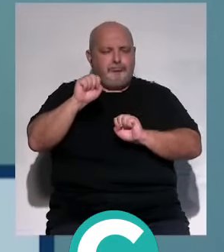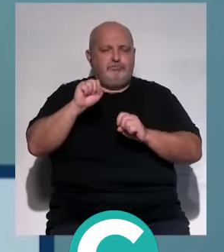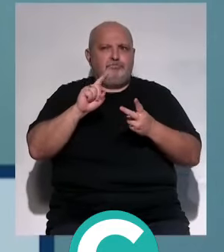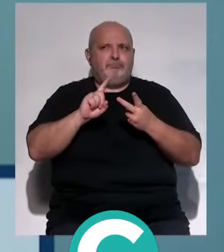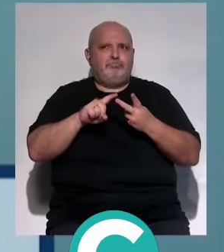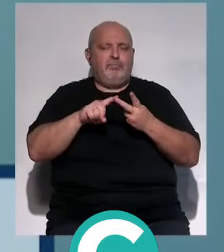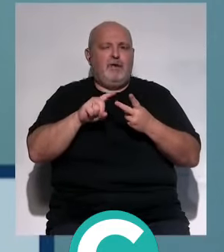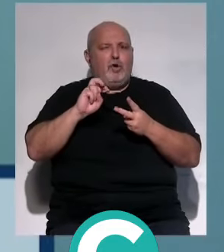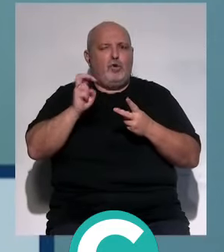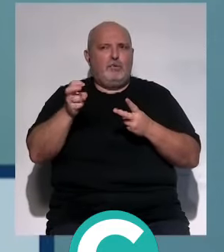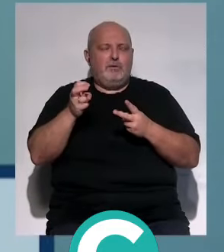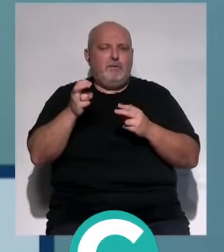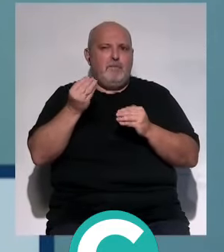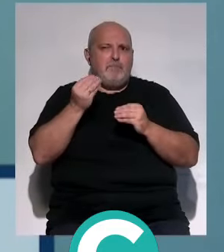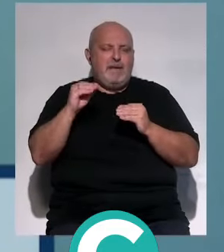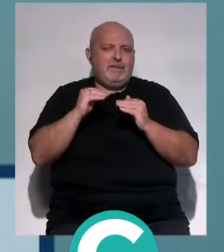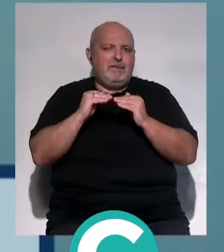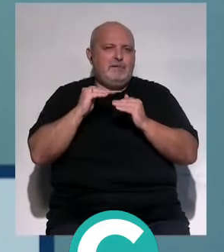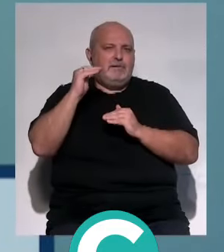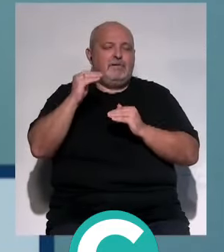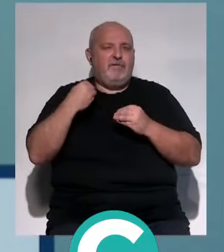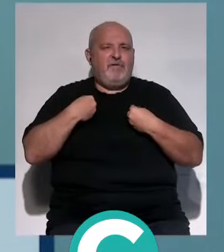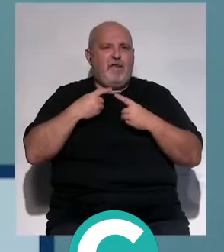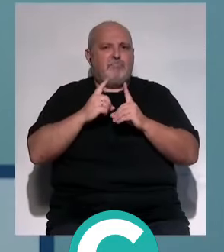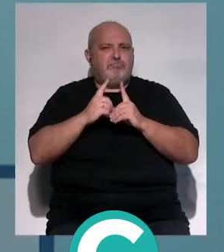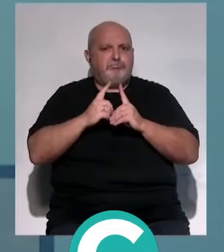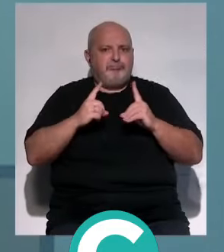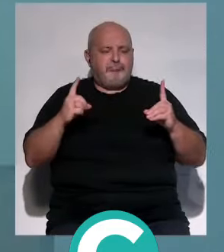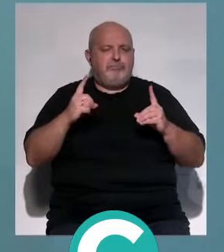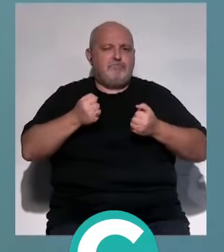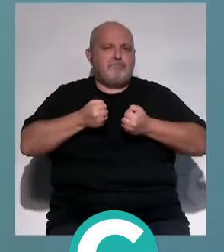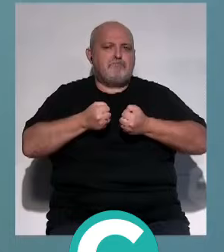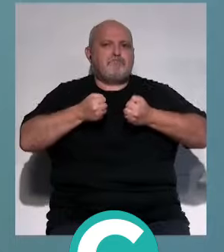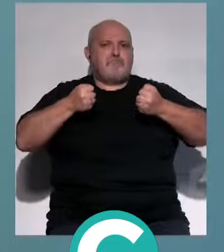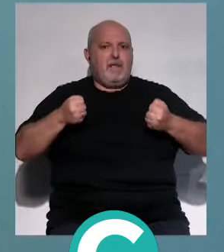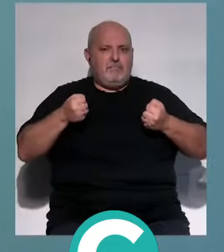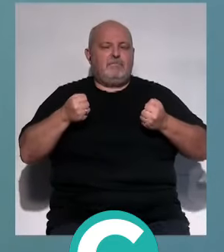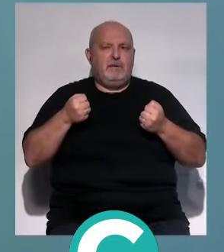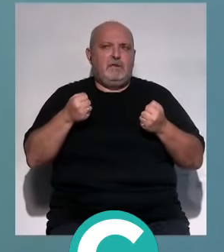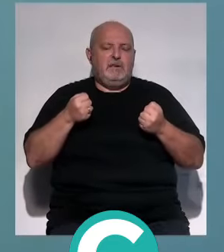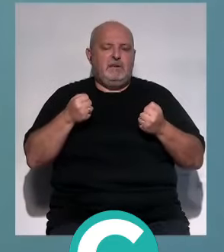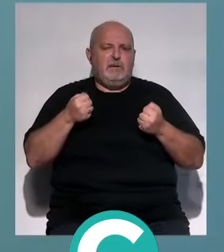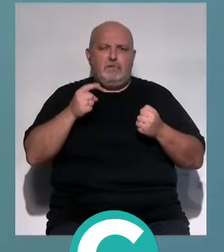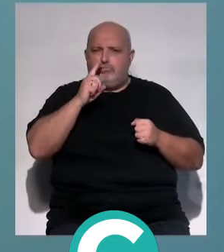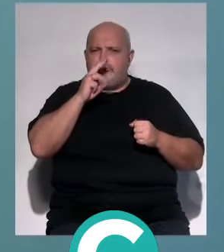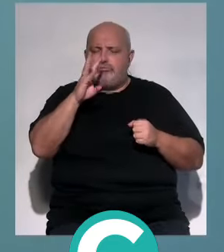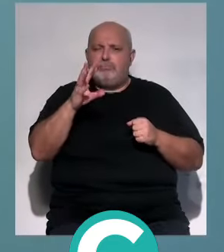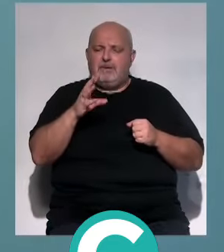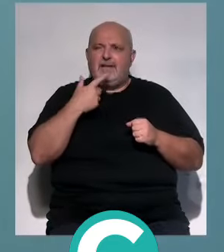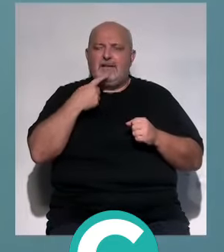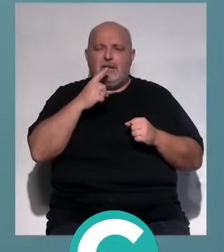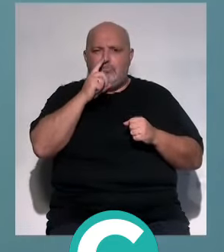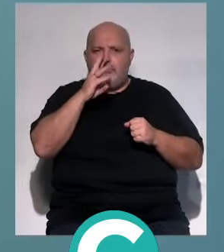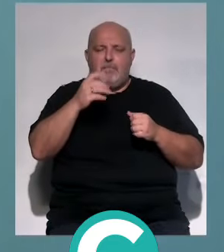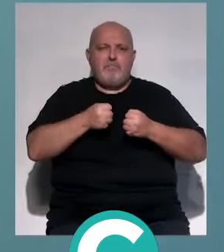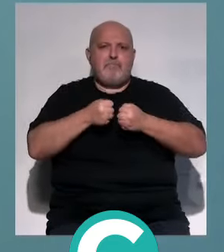que ha permitido elevar la supervivencia global de estos pacientes en años de vida, estamos hablando de